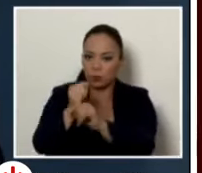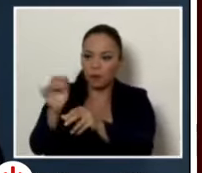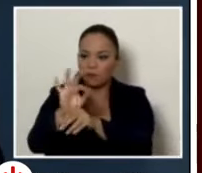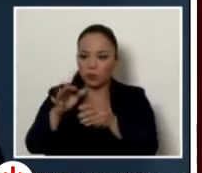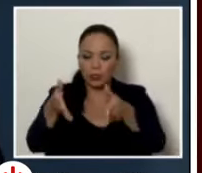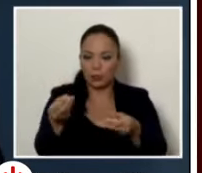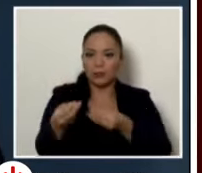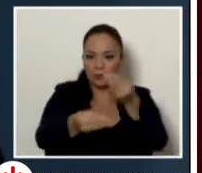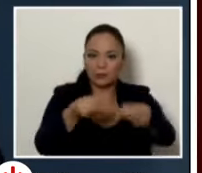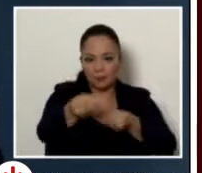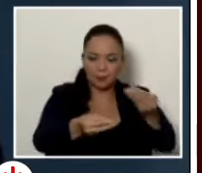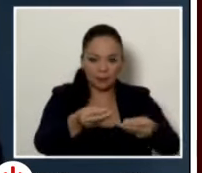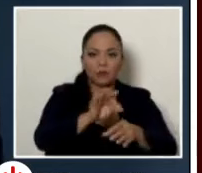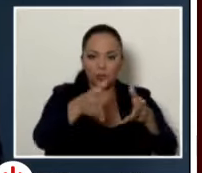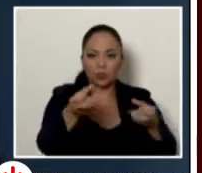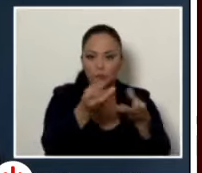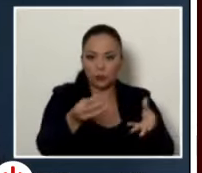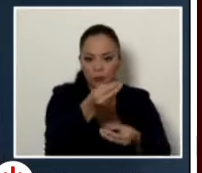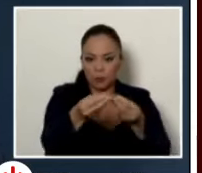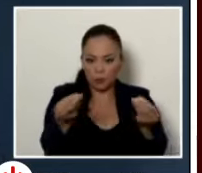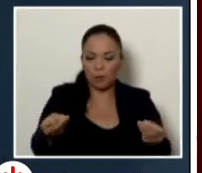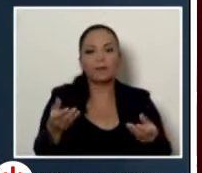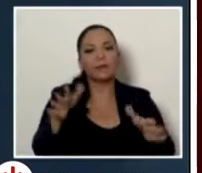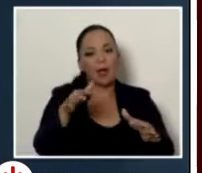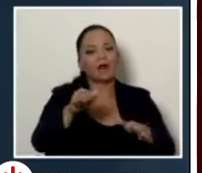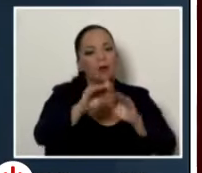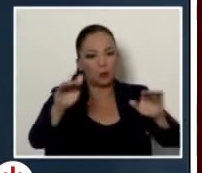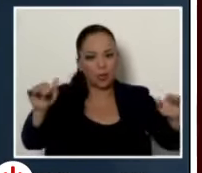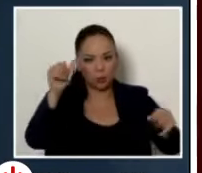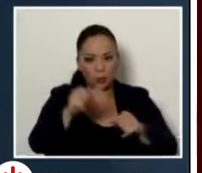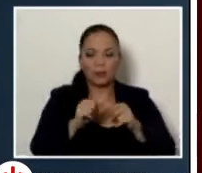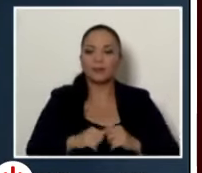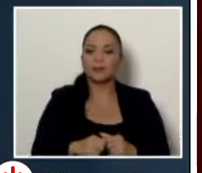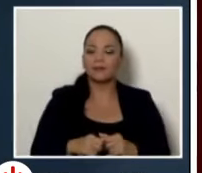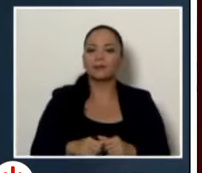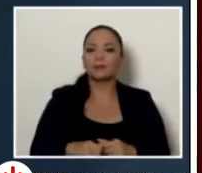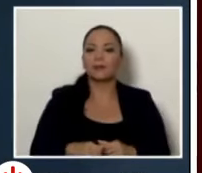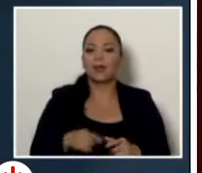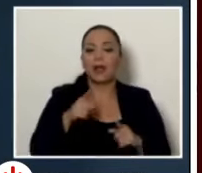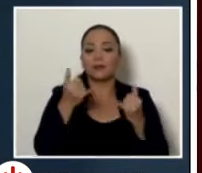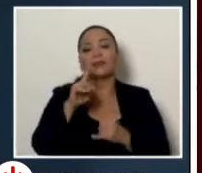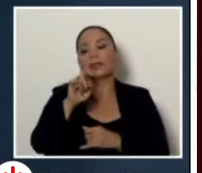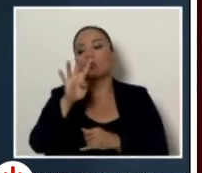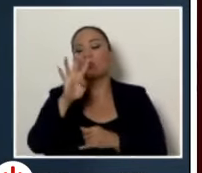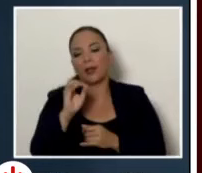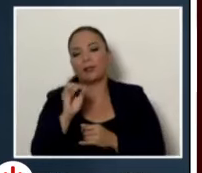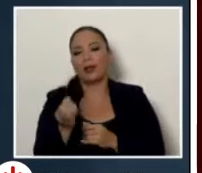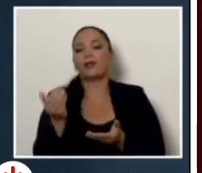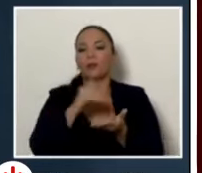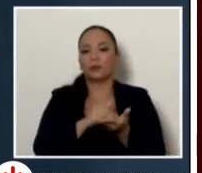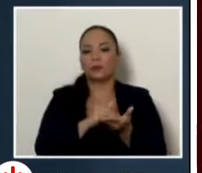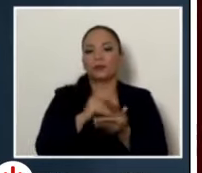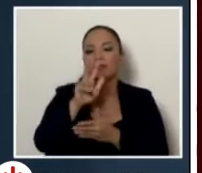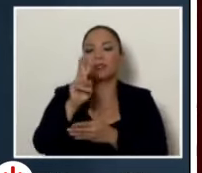funcionarios y funcionarias públicas y sus recordatorios se han generado al momento 140 devoluciones por un monto aproximado de